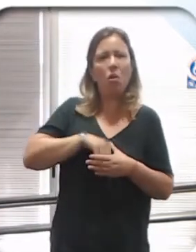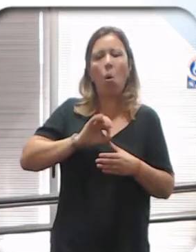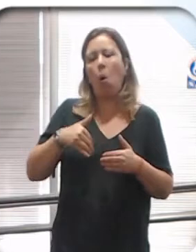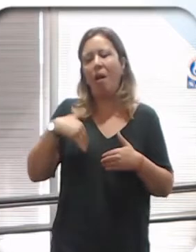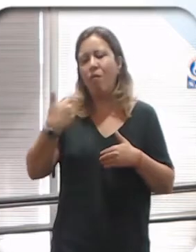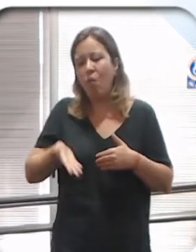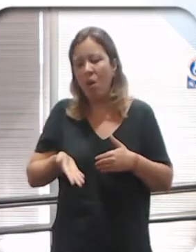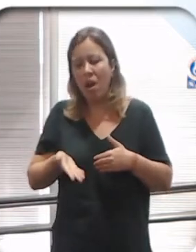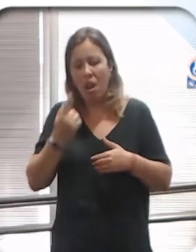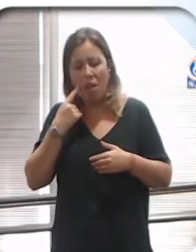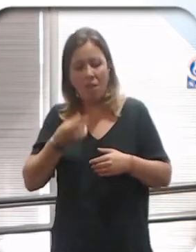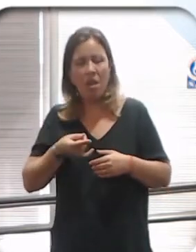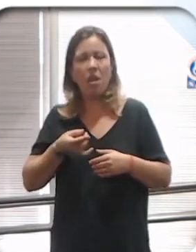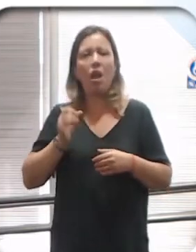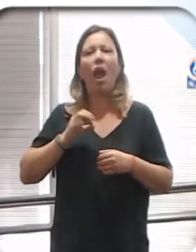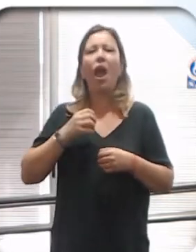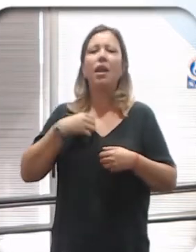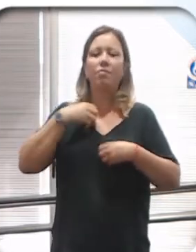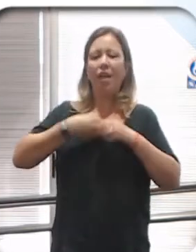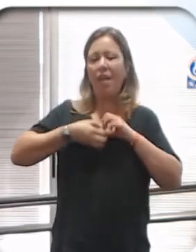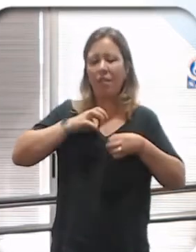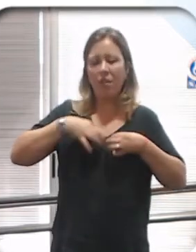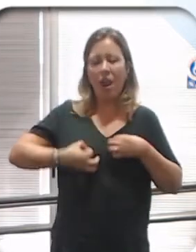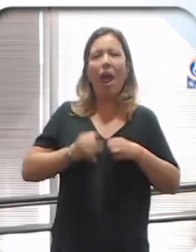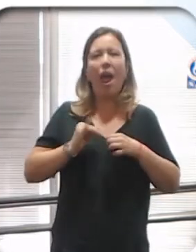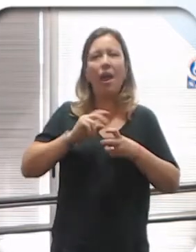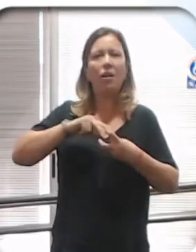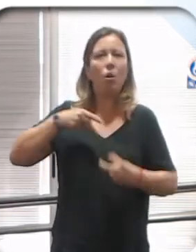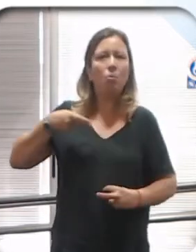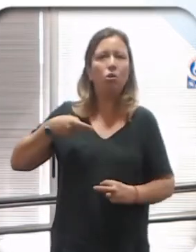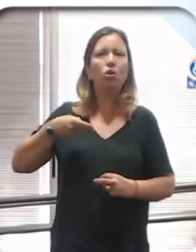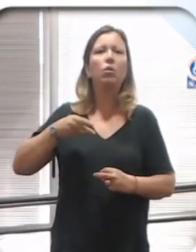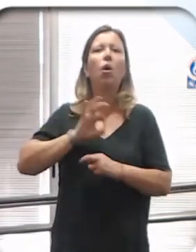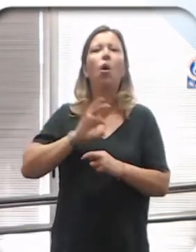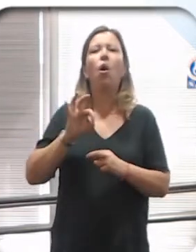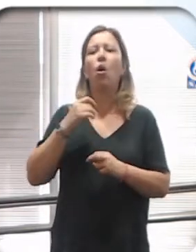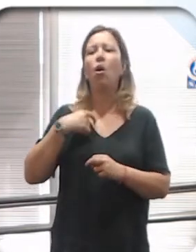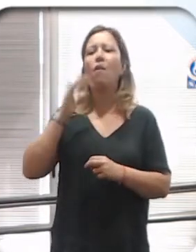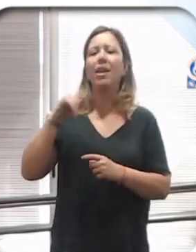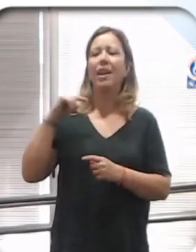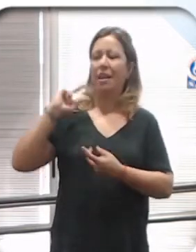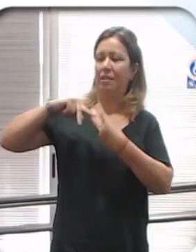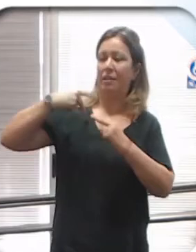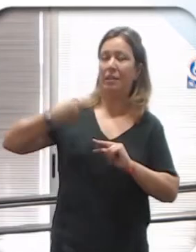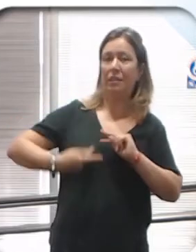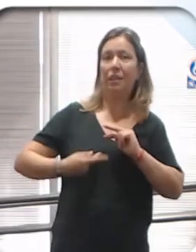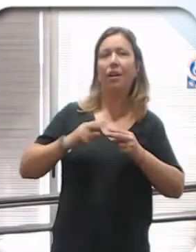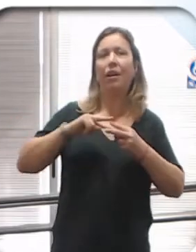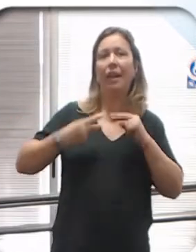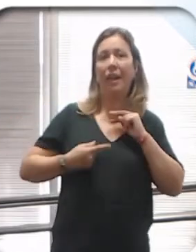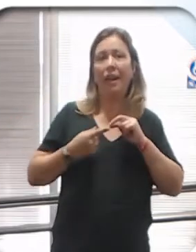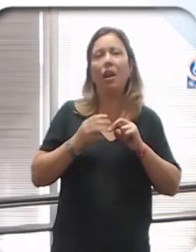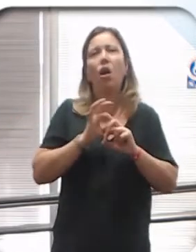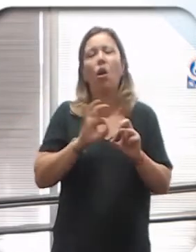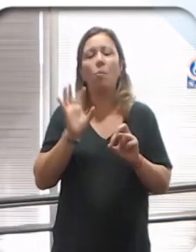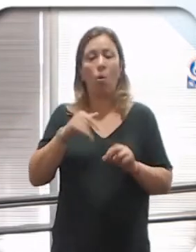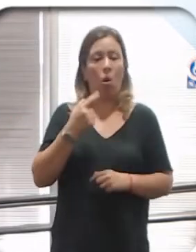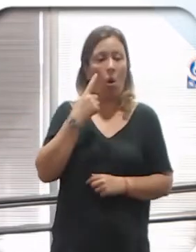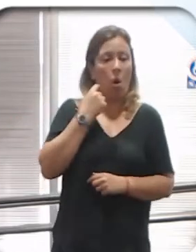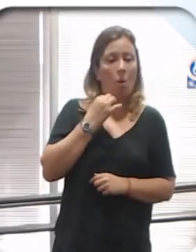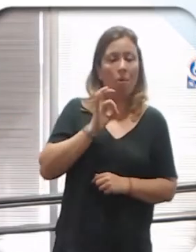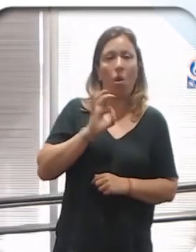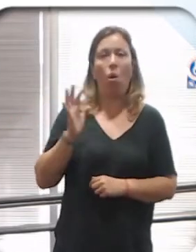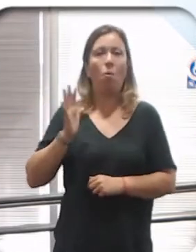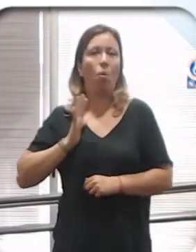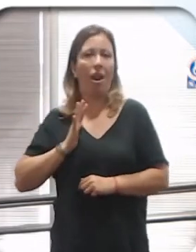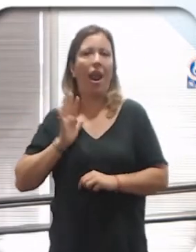genitales externos, cromosómicos, genes. Eso es el sexo. Somos un sexo hembra,